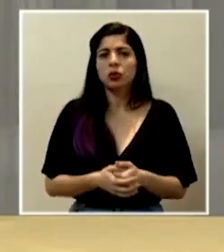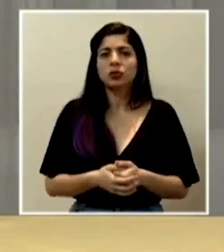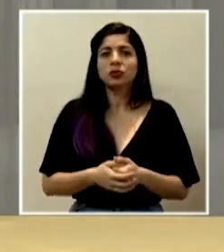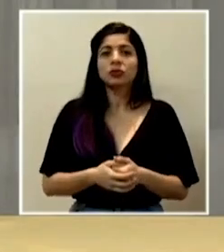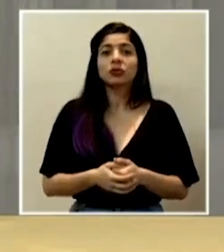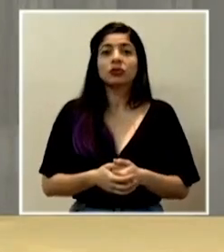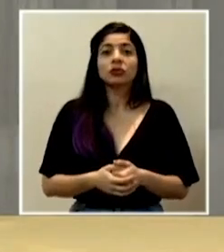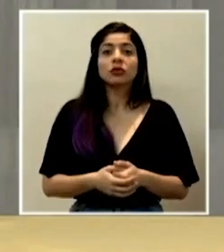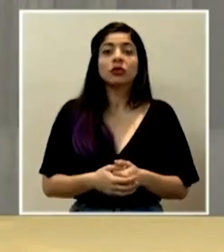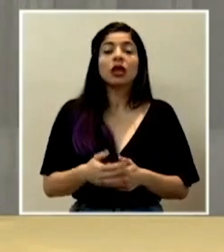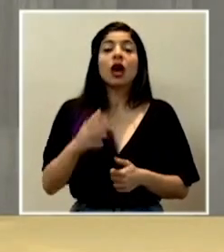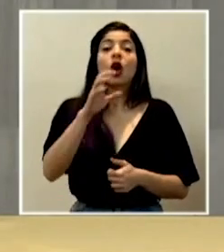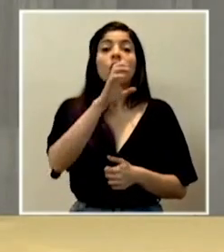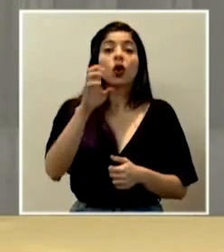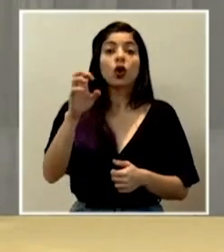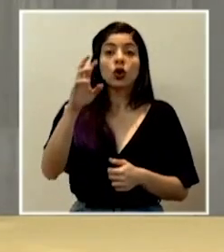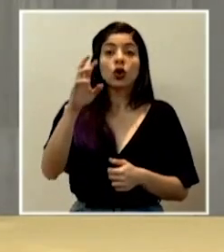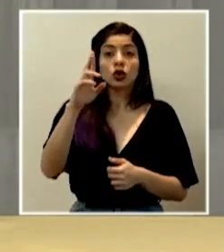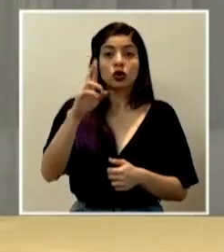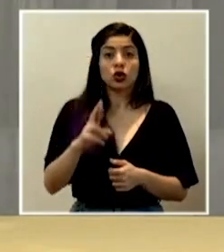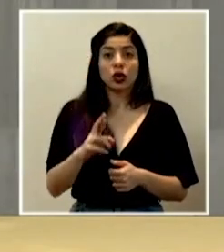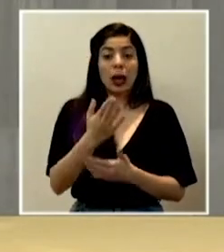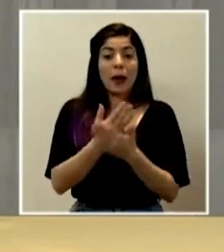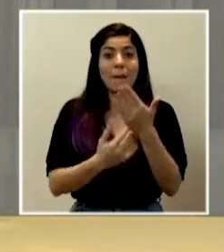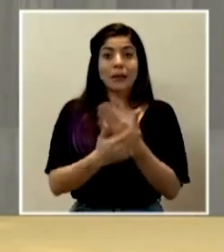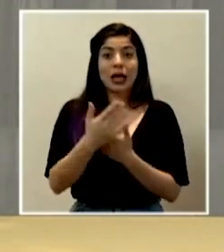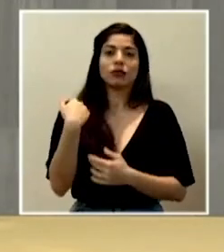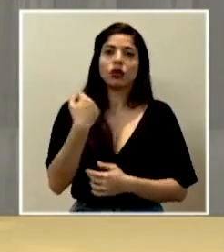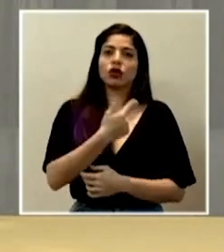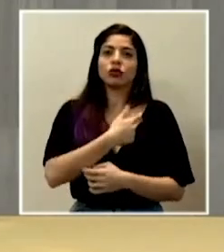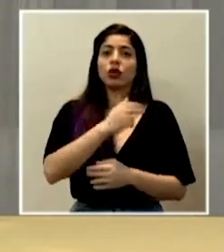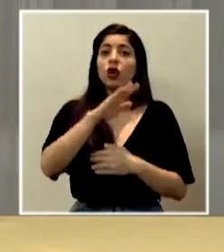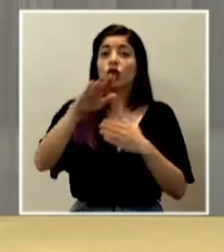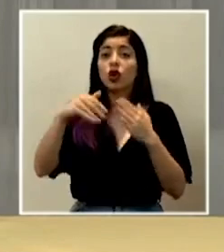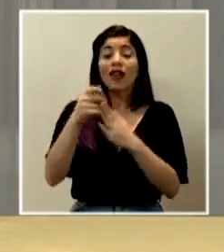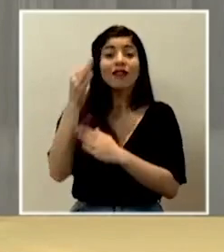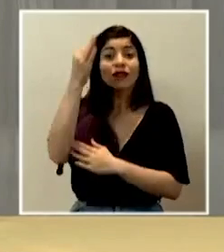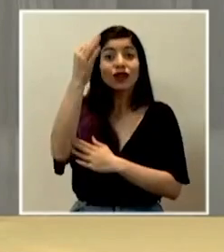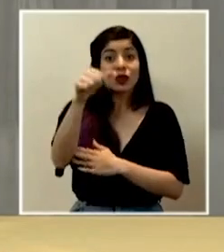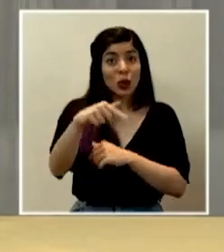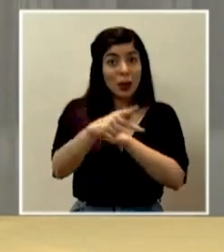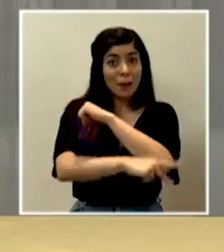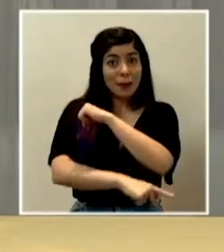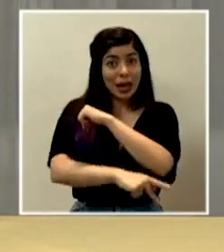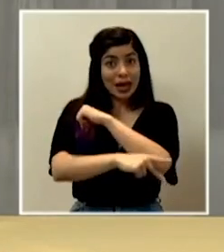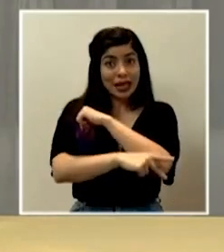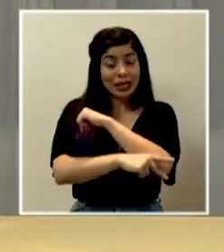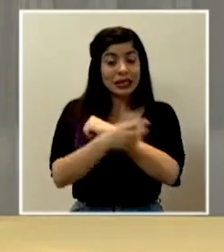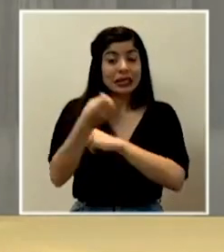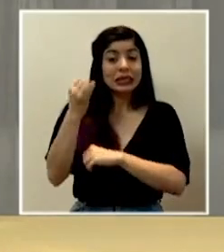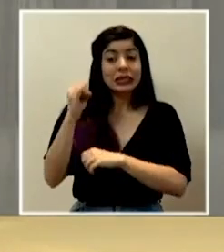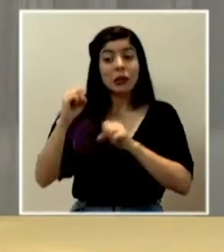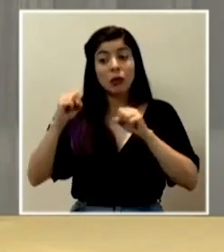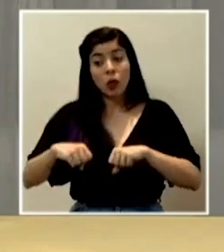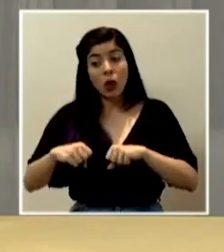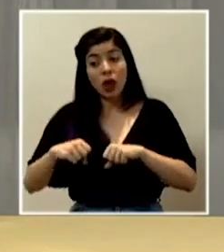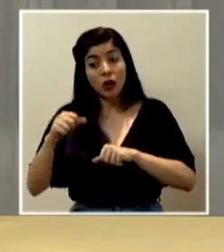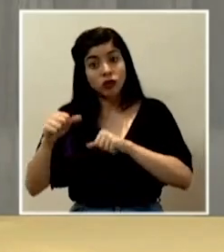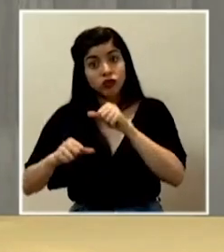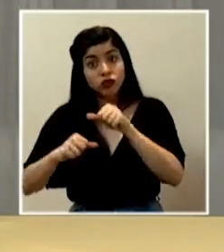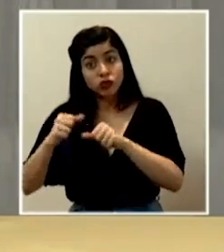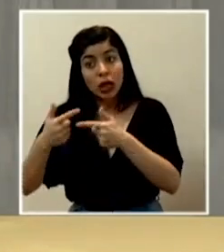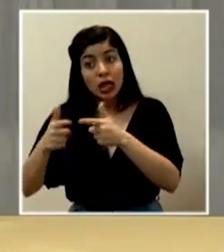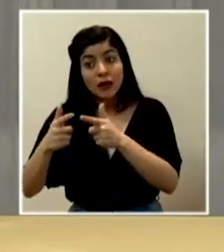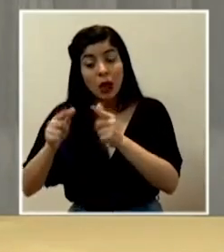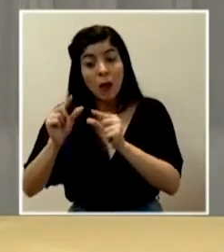Tenemos a Costa Rica en nuestras manos, todos y todas. El destino de esta nación con respecto a si podemos seguir adelante liberando